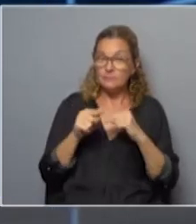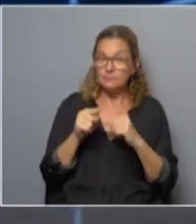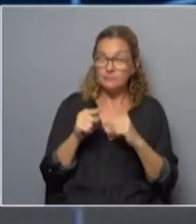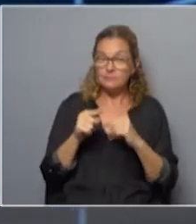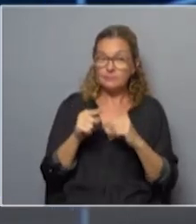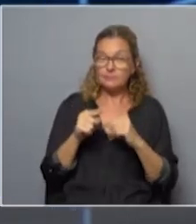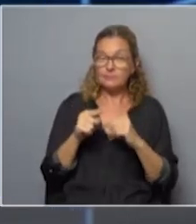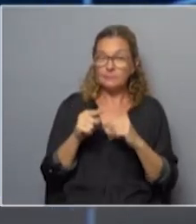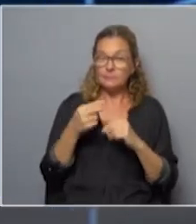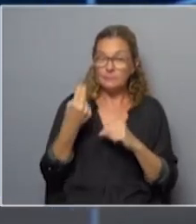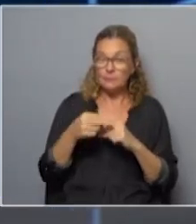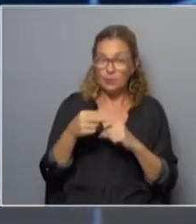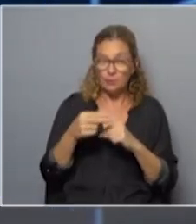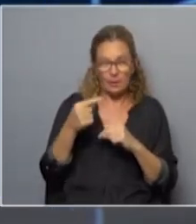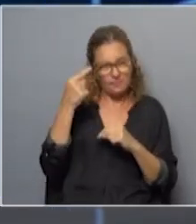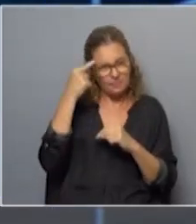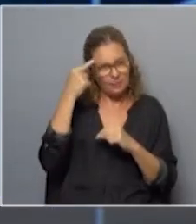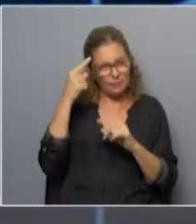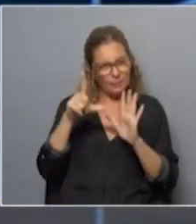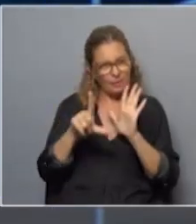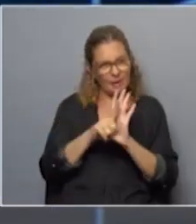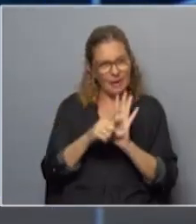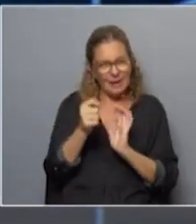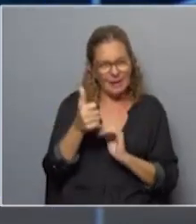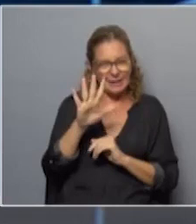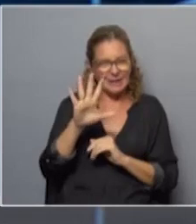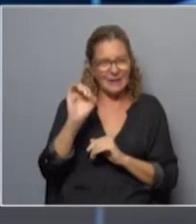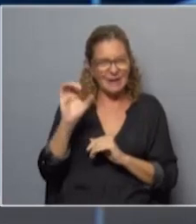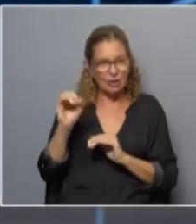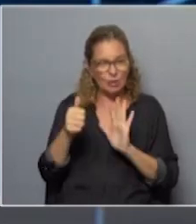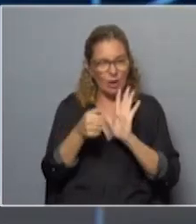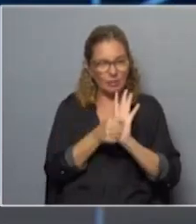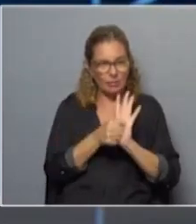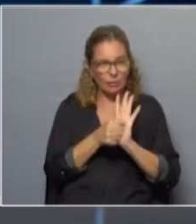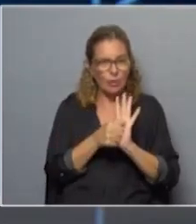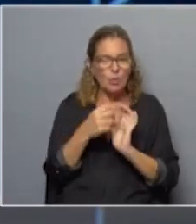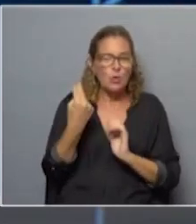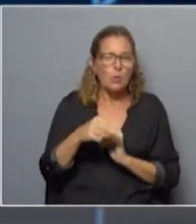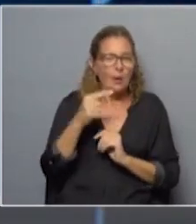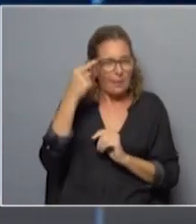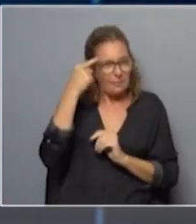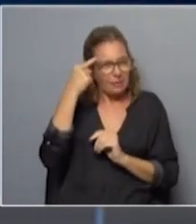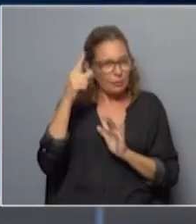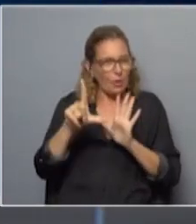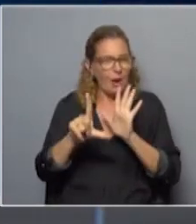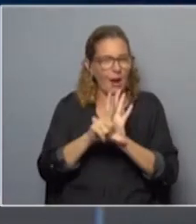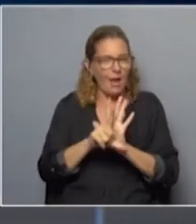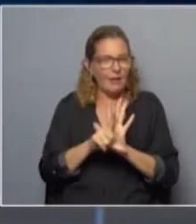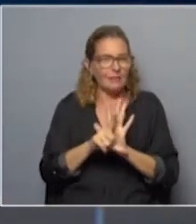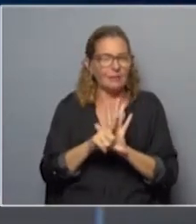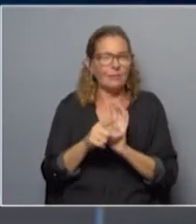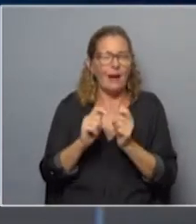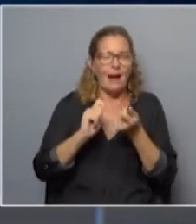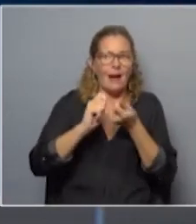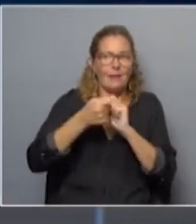pero nunca se pensó en una ley que iba a tener casi 500 artículos. Nunca se pensó en una ley que iba a